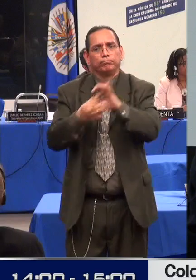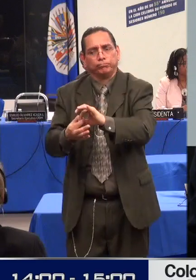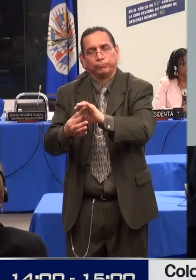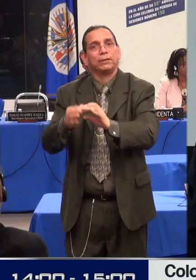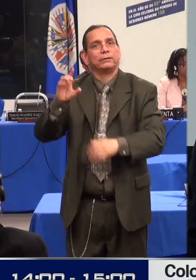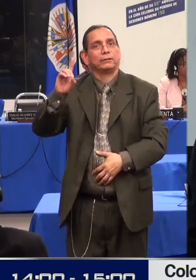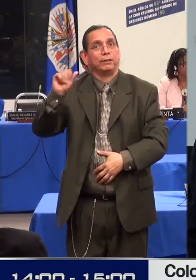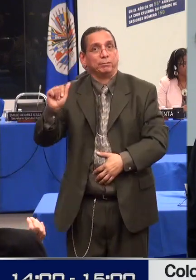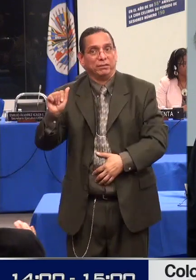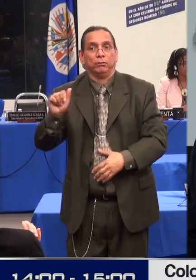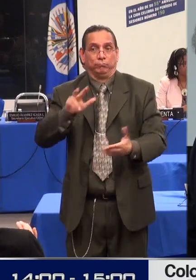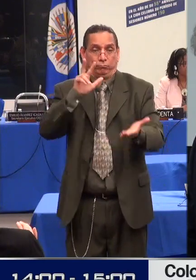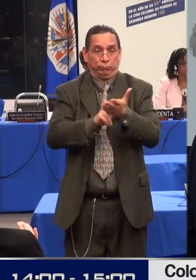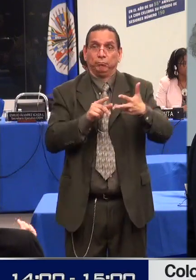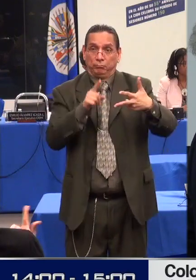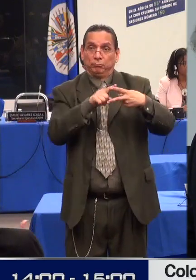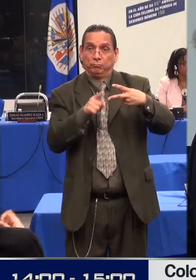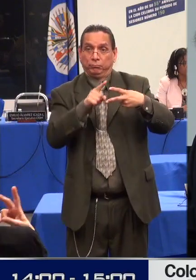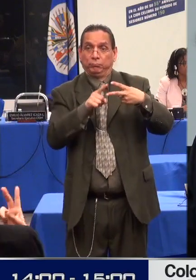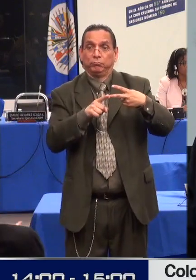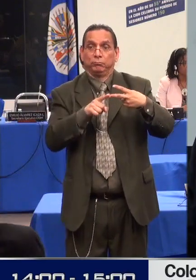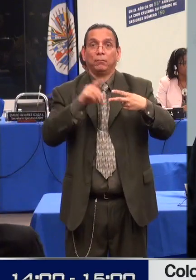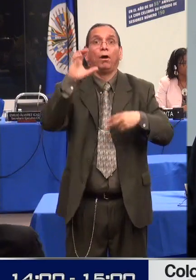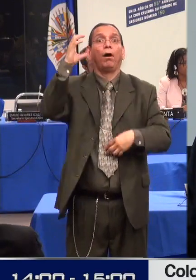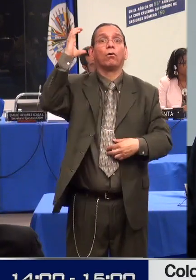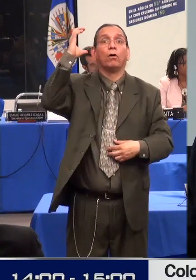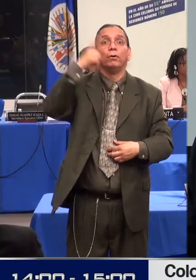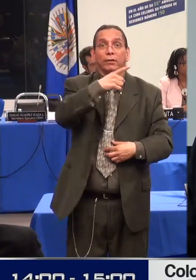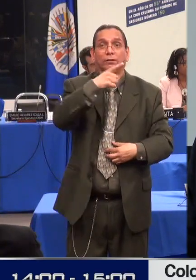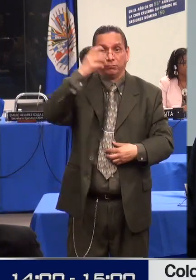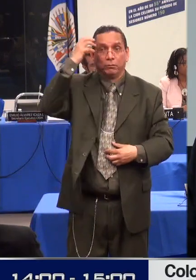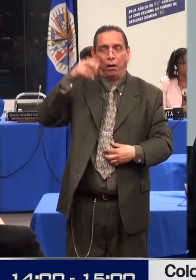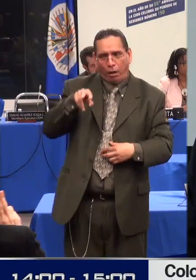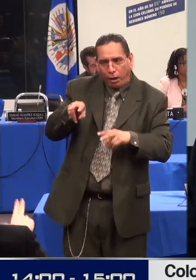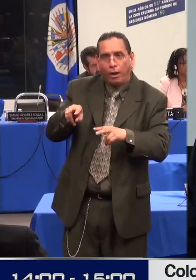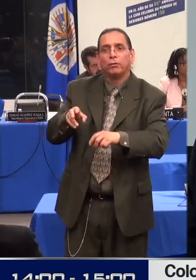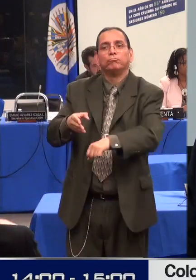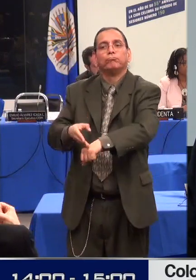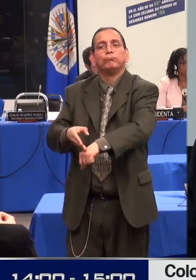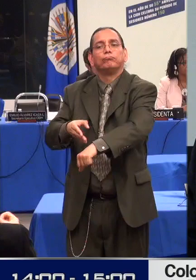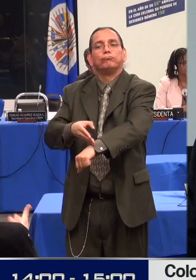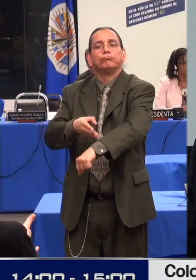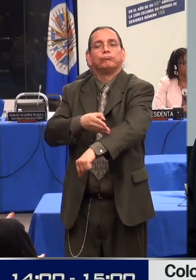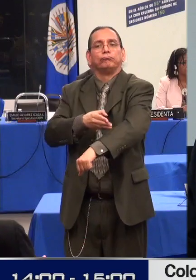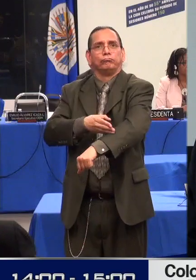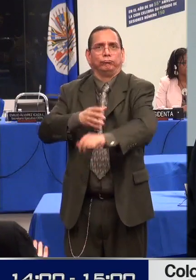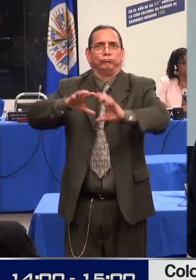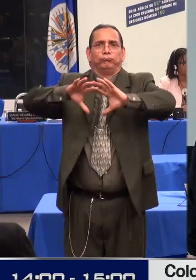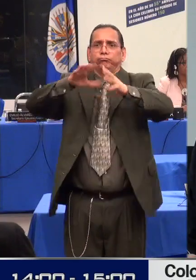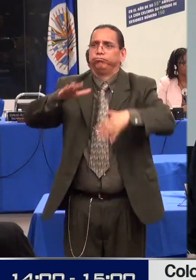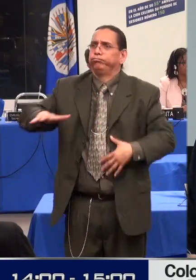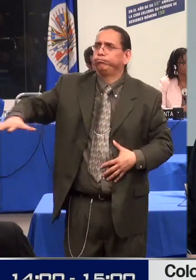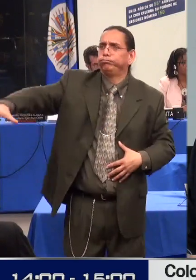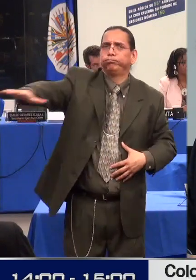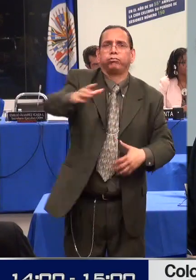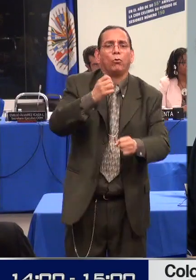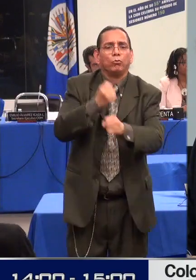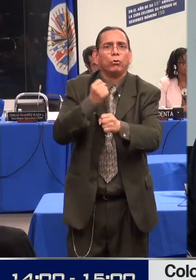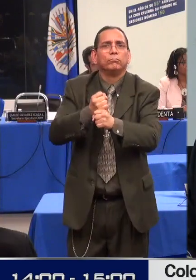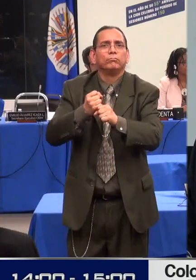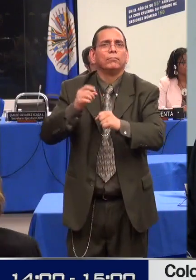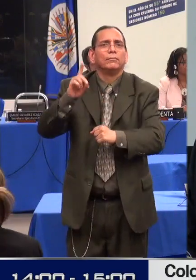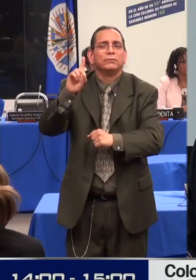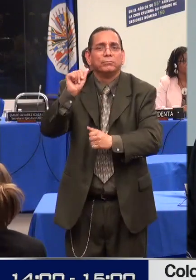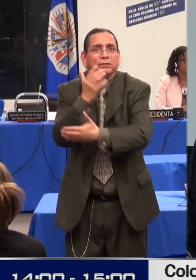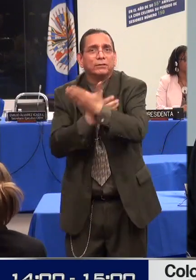que ha tenido la institucionalidad nacional. Al respecto, es importante destacar que el Estado colombiano